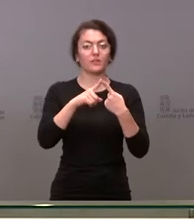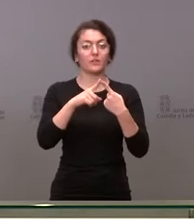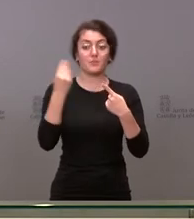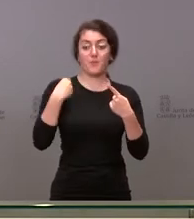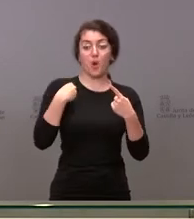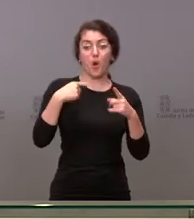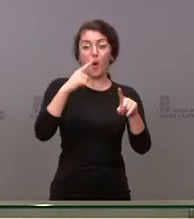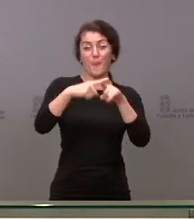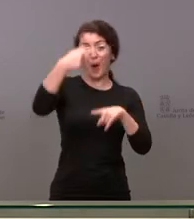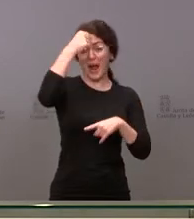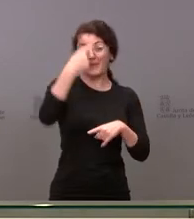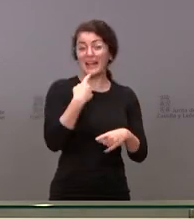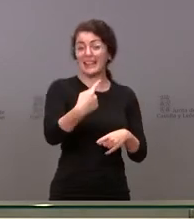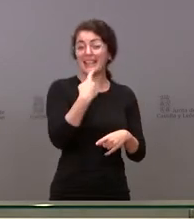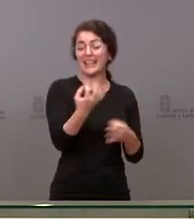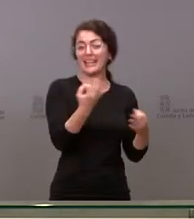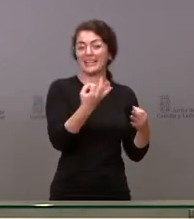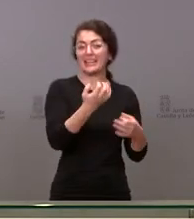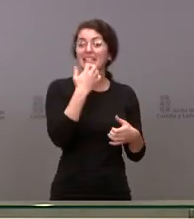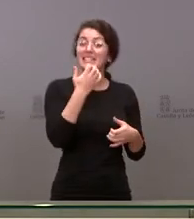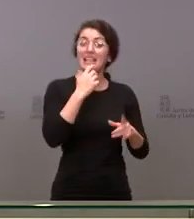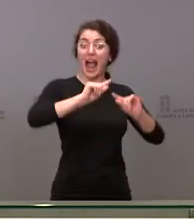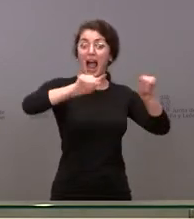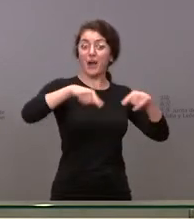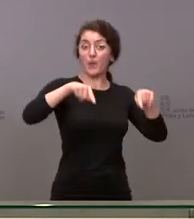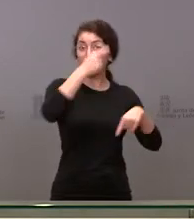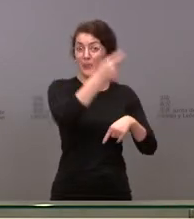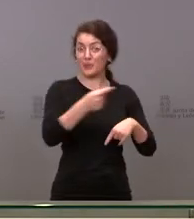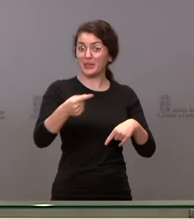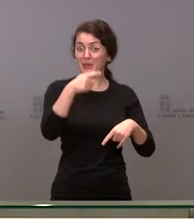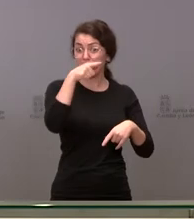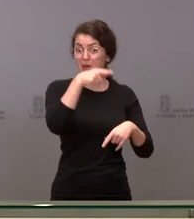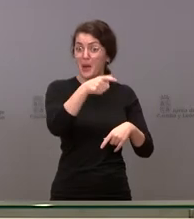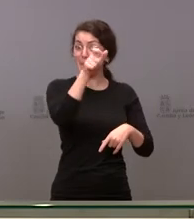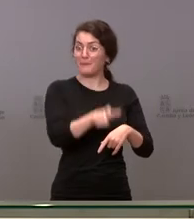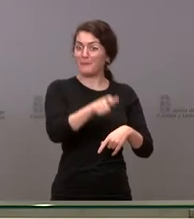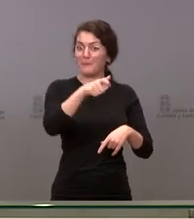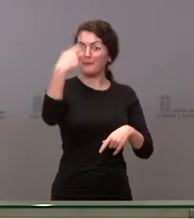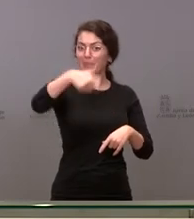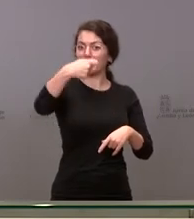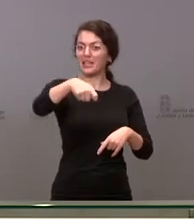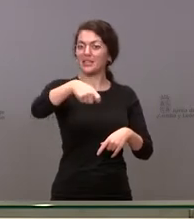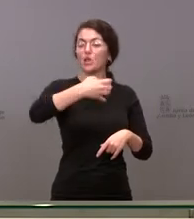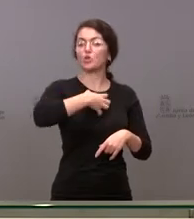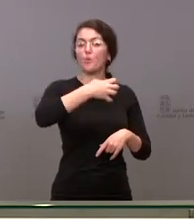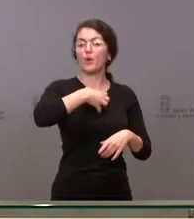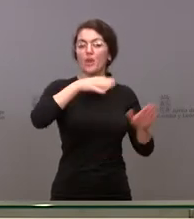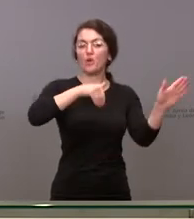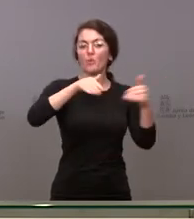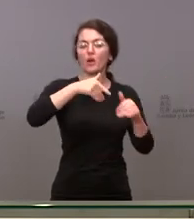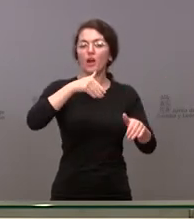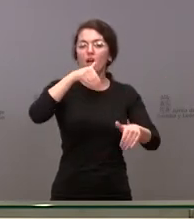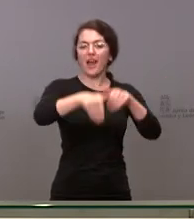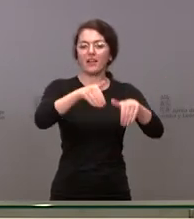según el cual, si existe ese acuerdo presupuestario, el presidente no podría convocar un adelanto electoral?